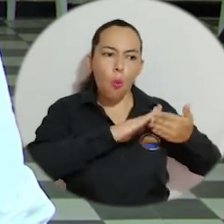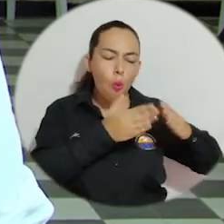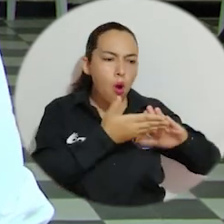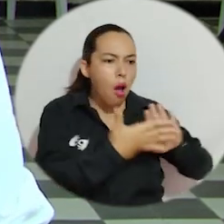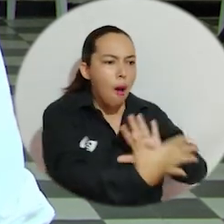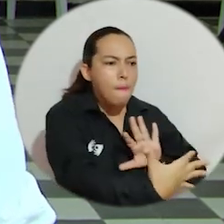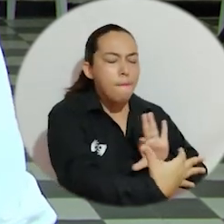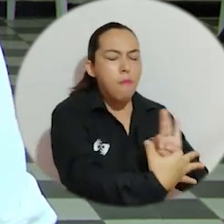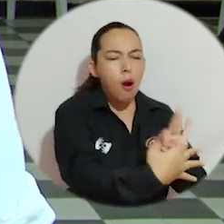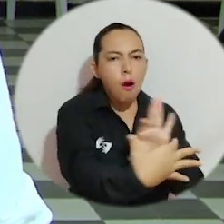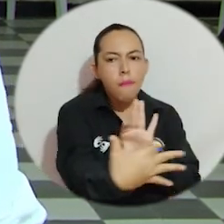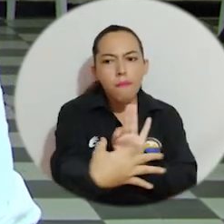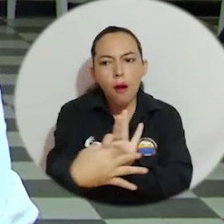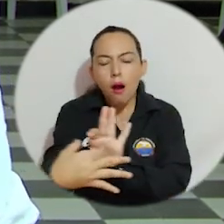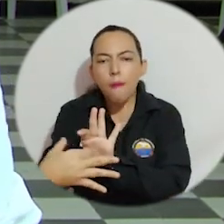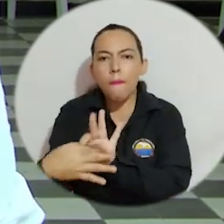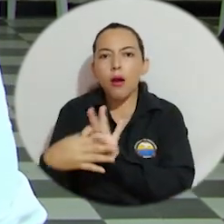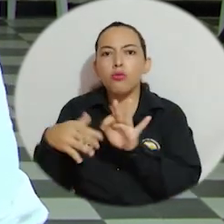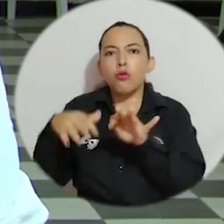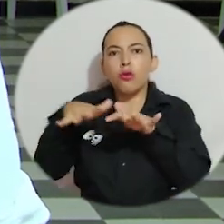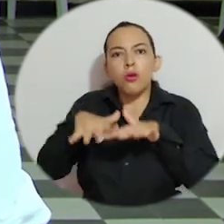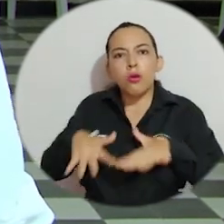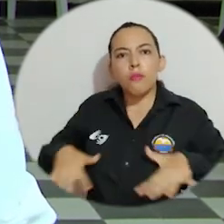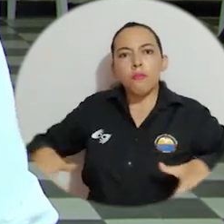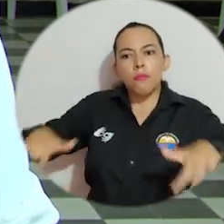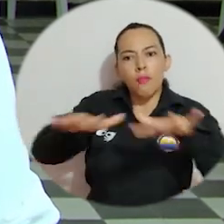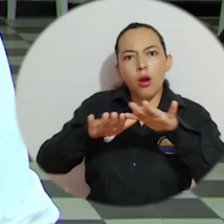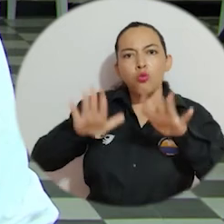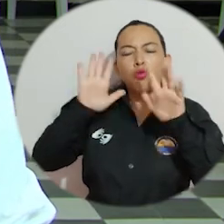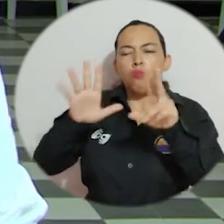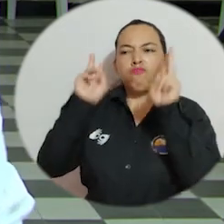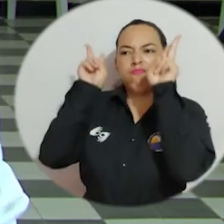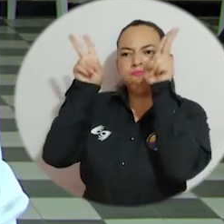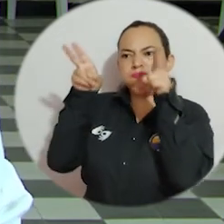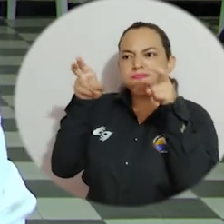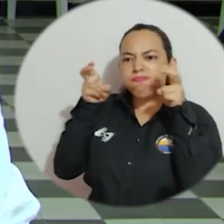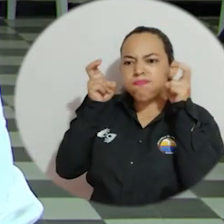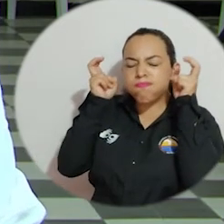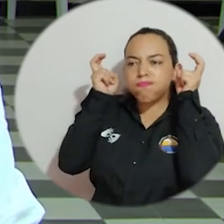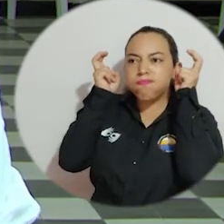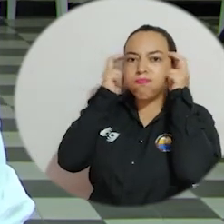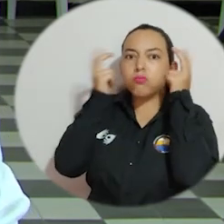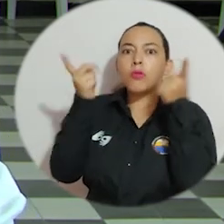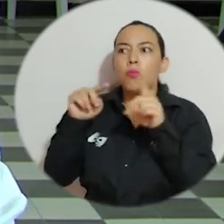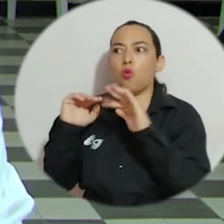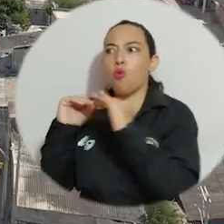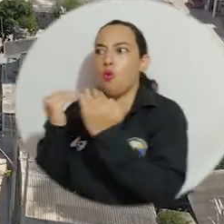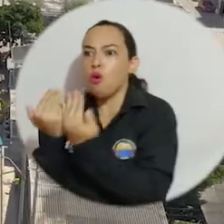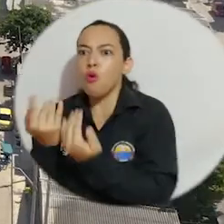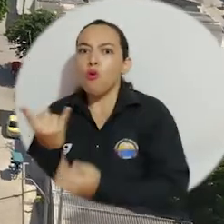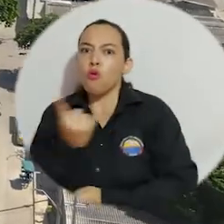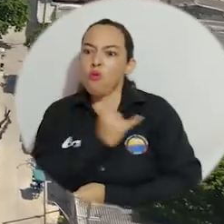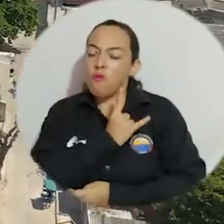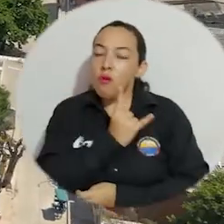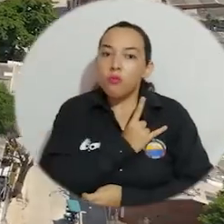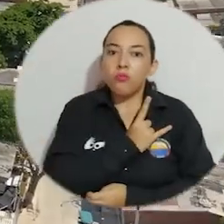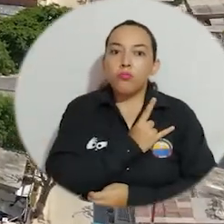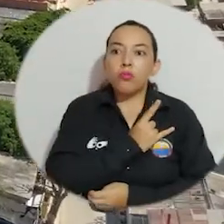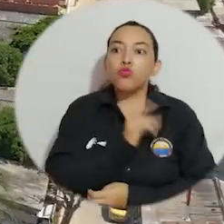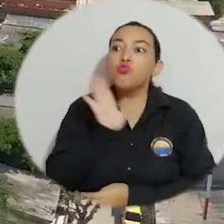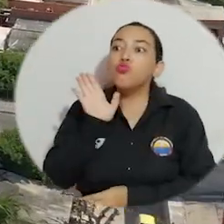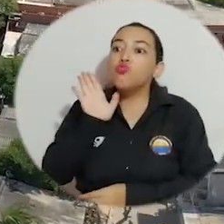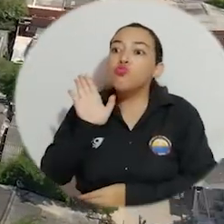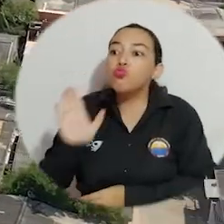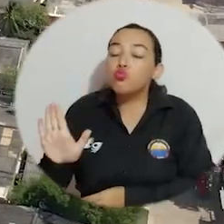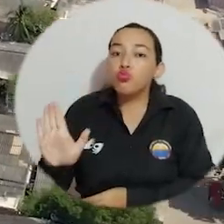las poblaciones y nuestras comunidades, propiciando un espacio para el conocimiento en escala de colegios y